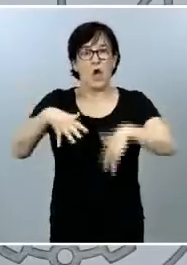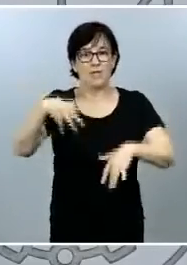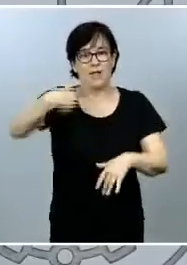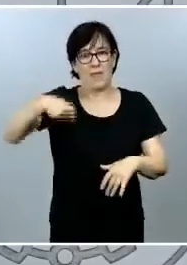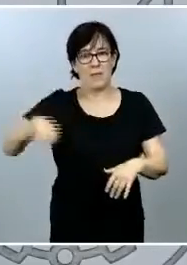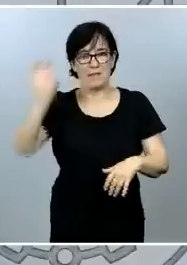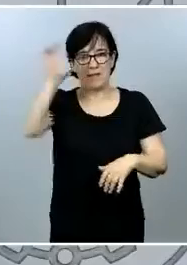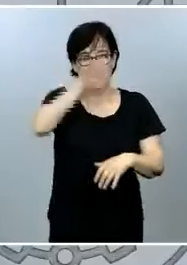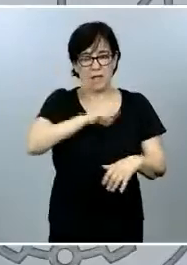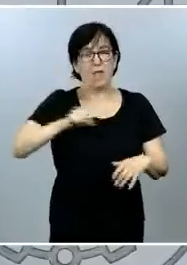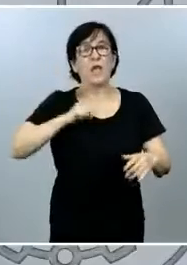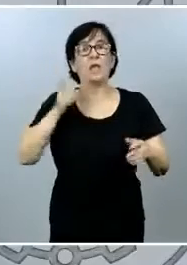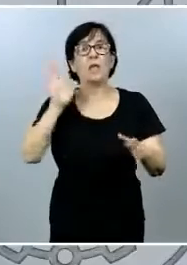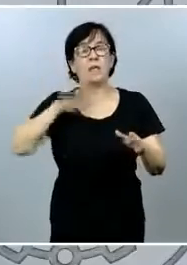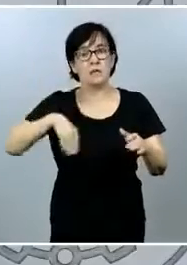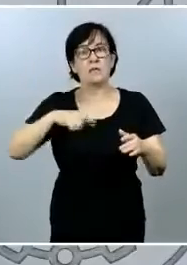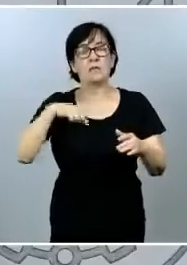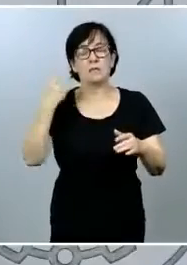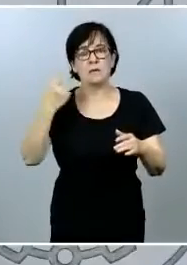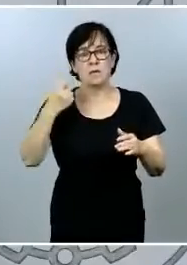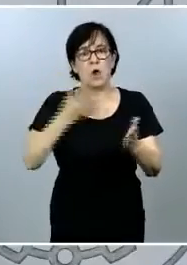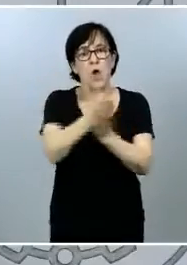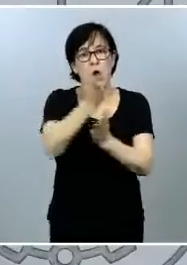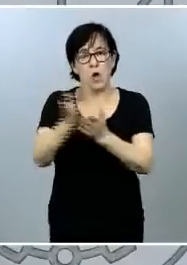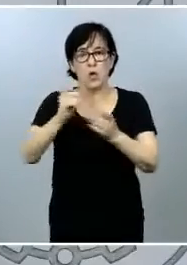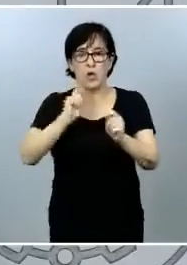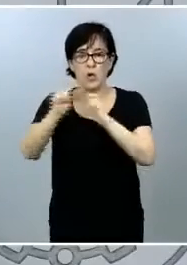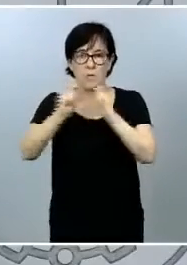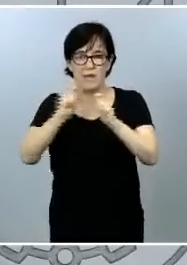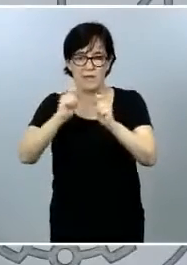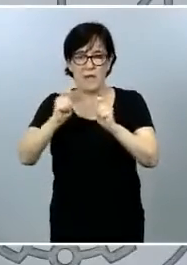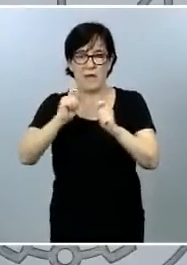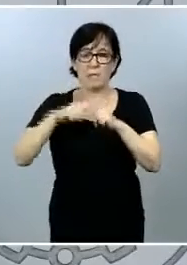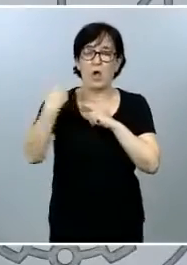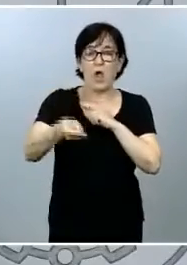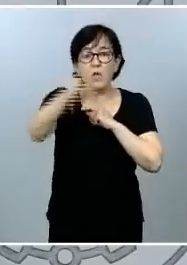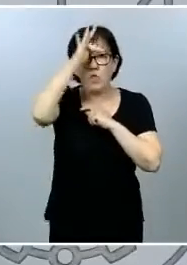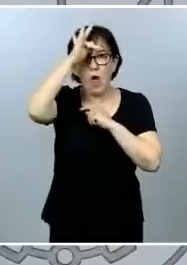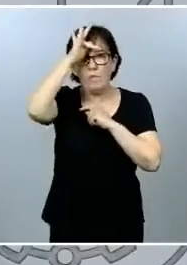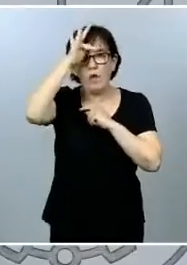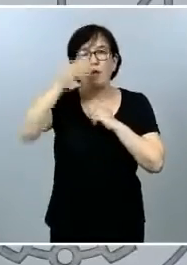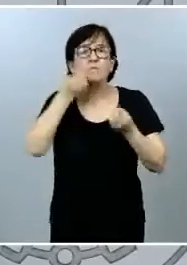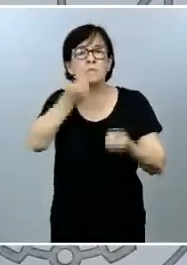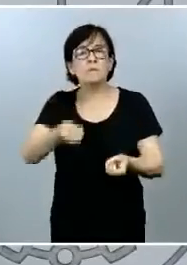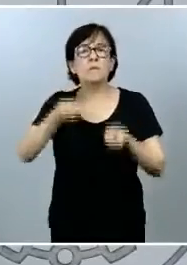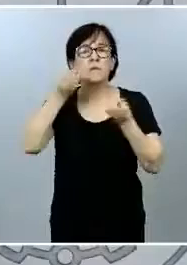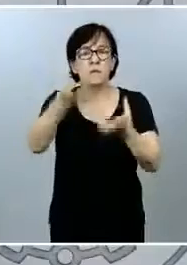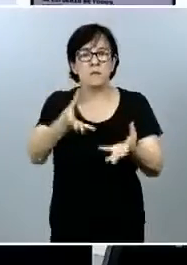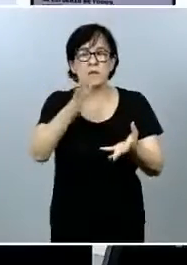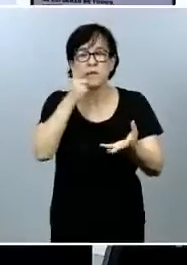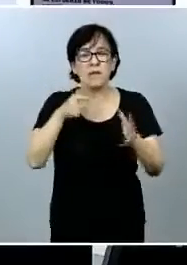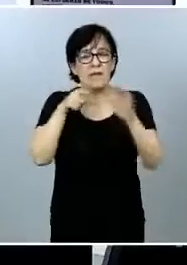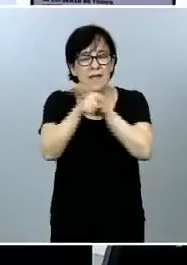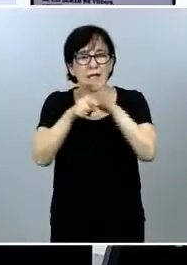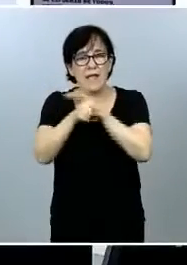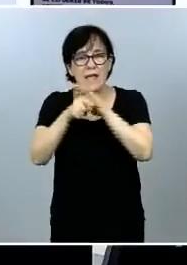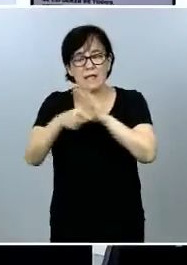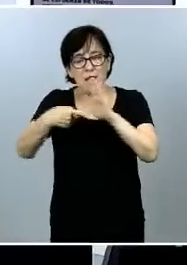de las comunidades que pasan a fase tres será asumida plenamente por las autoridades autonómicas.